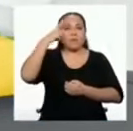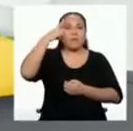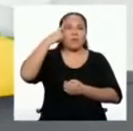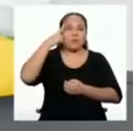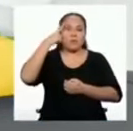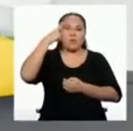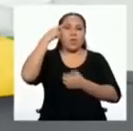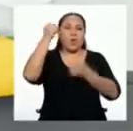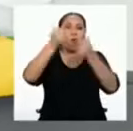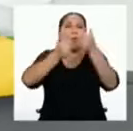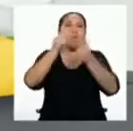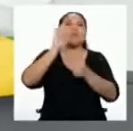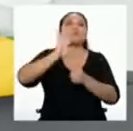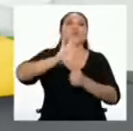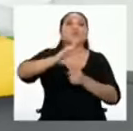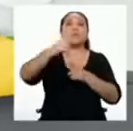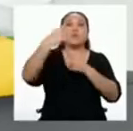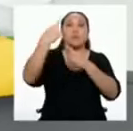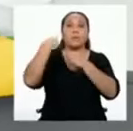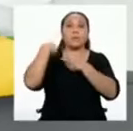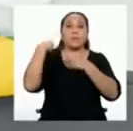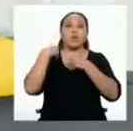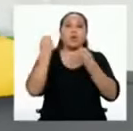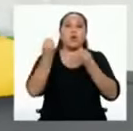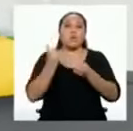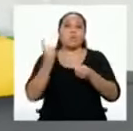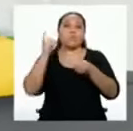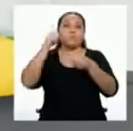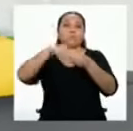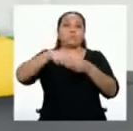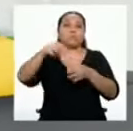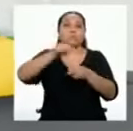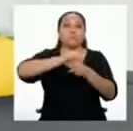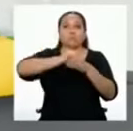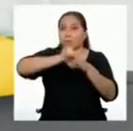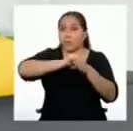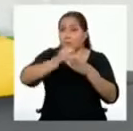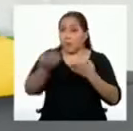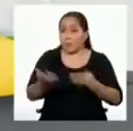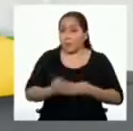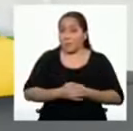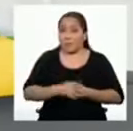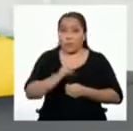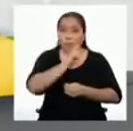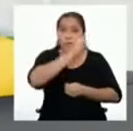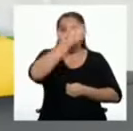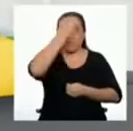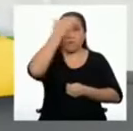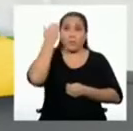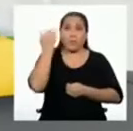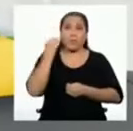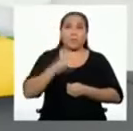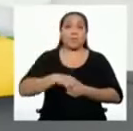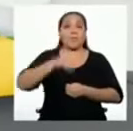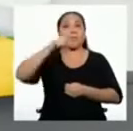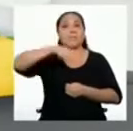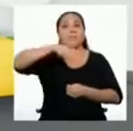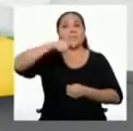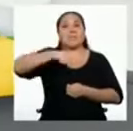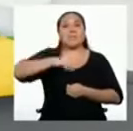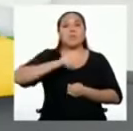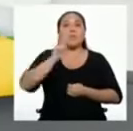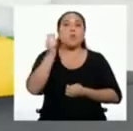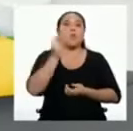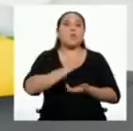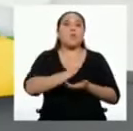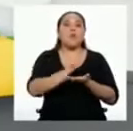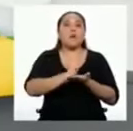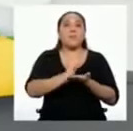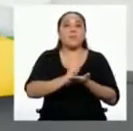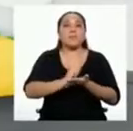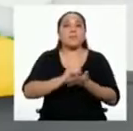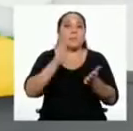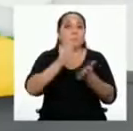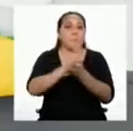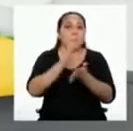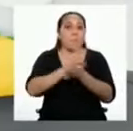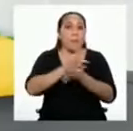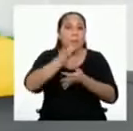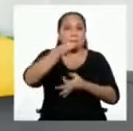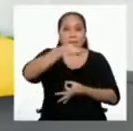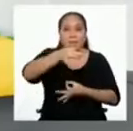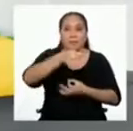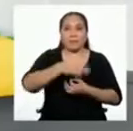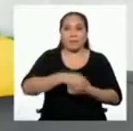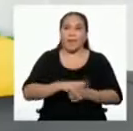responsabilidades y cómo las ponemos en práctica. No olvides que necesitarás tener a la mano un lápiz y papel.